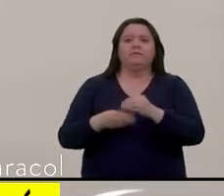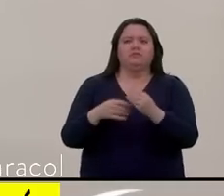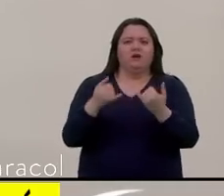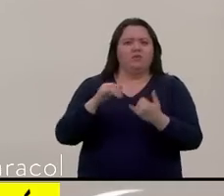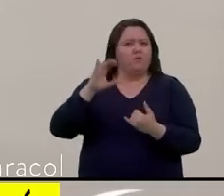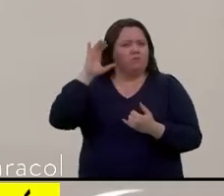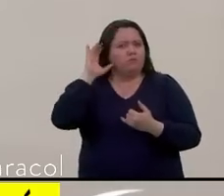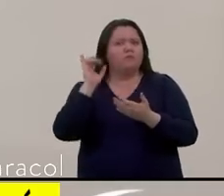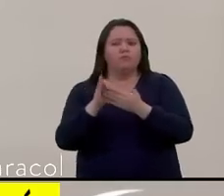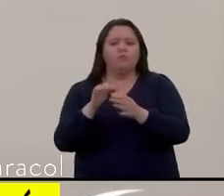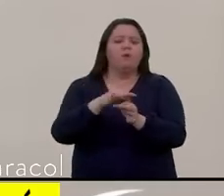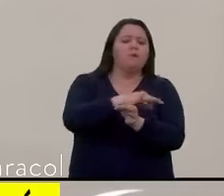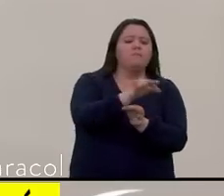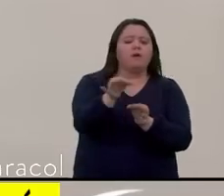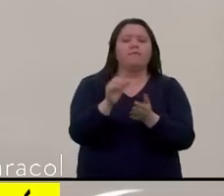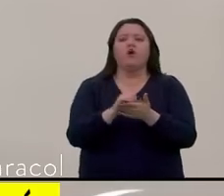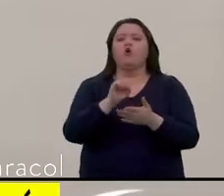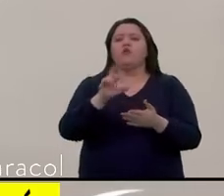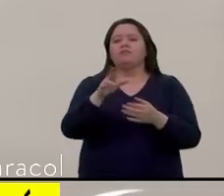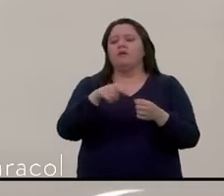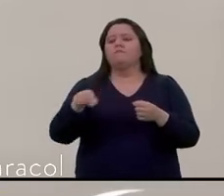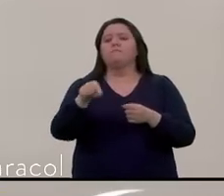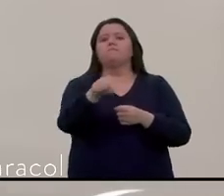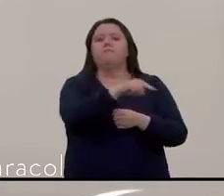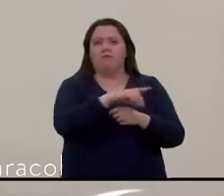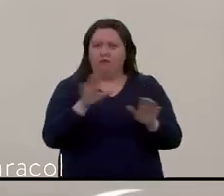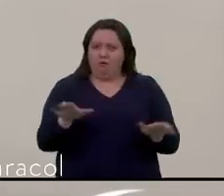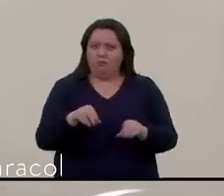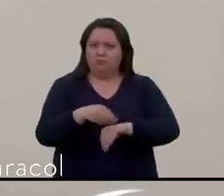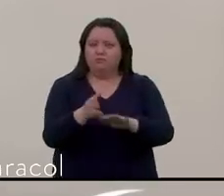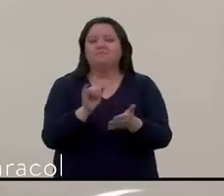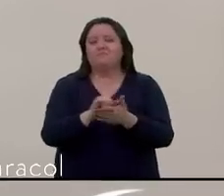opera en varios municipios del oriente de Antioquia y, por supuesto, del departamento.